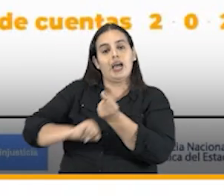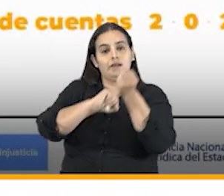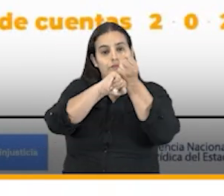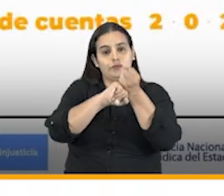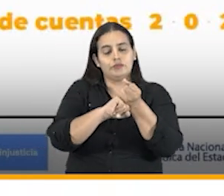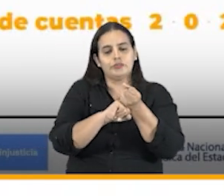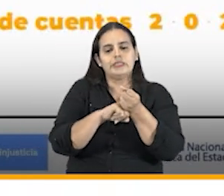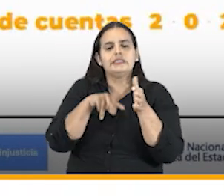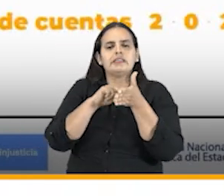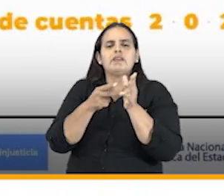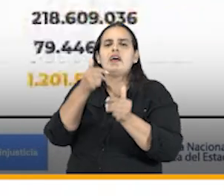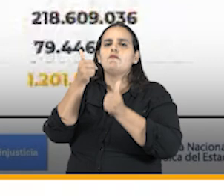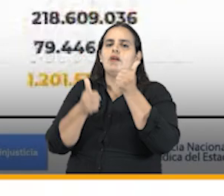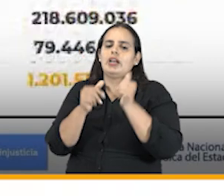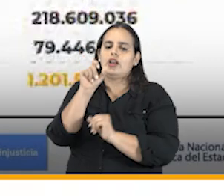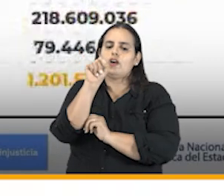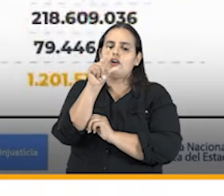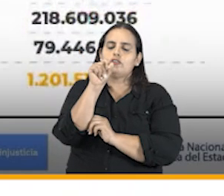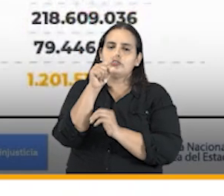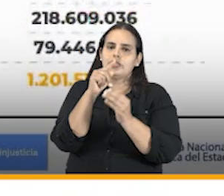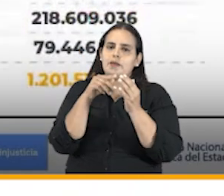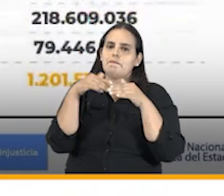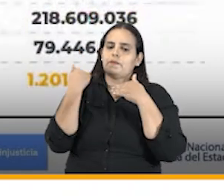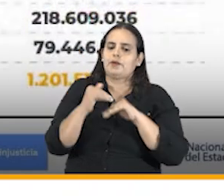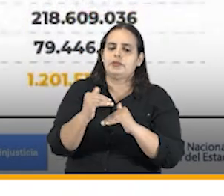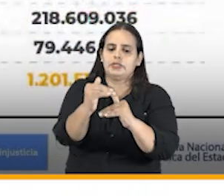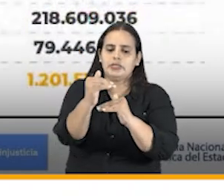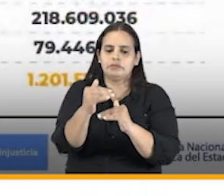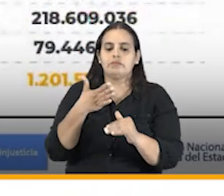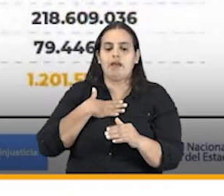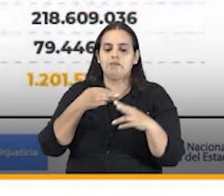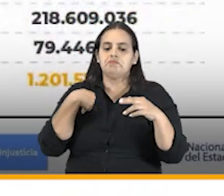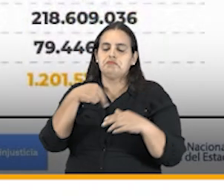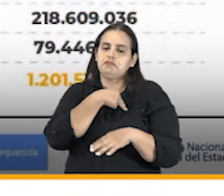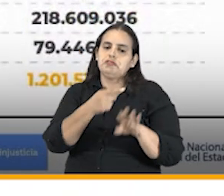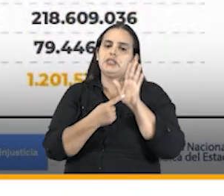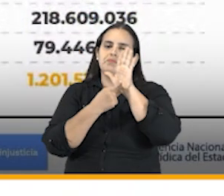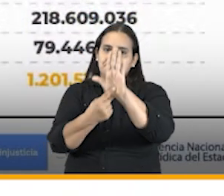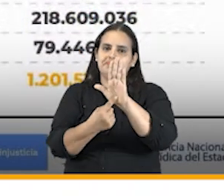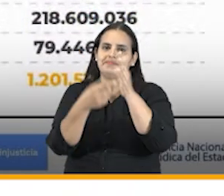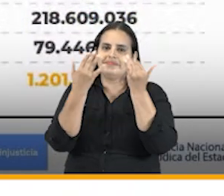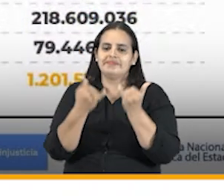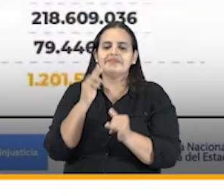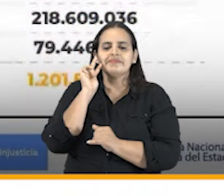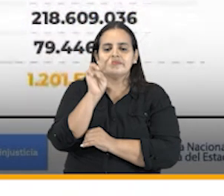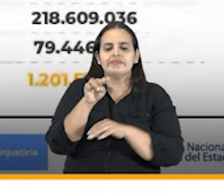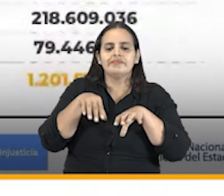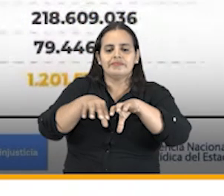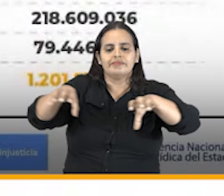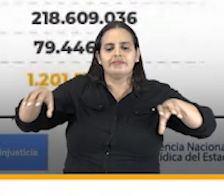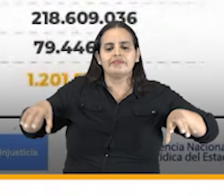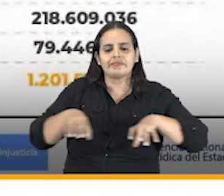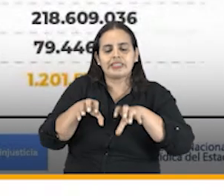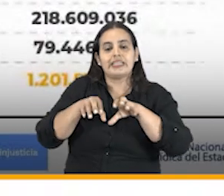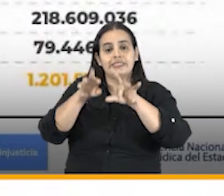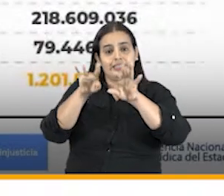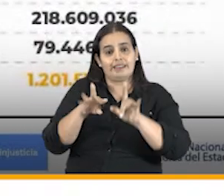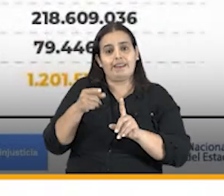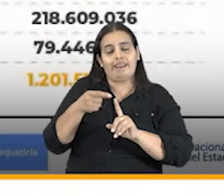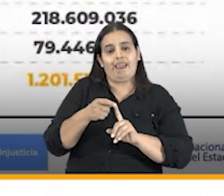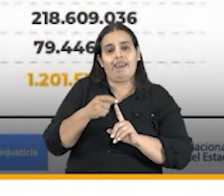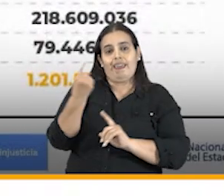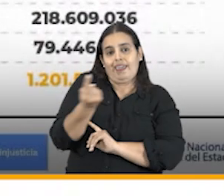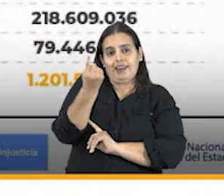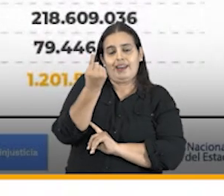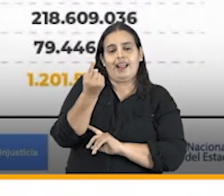consta de 11 procesos y nos ha correspondido presentar hoy la gestión tanto de la Secretaría General